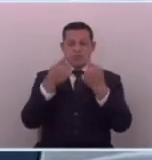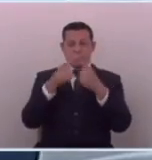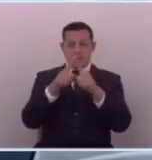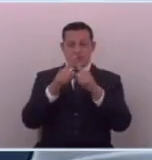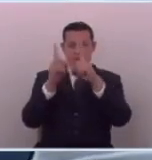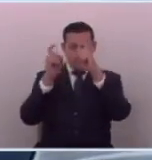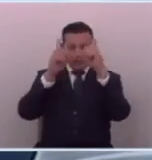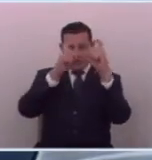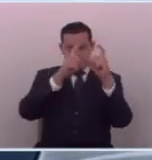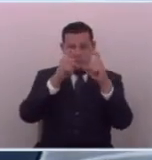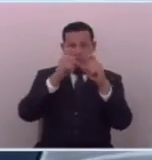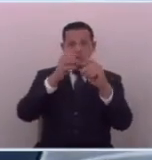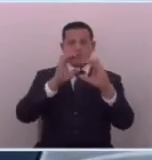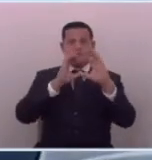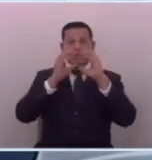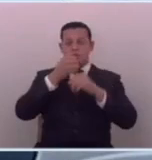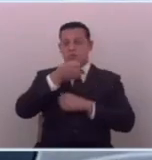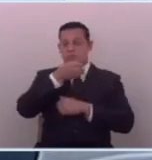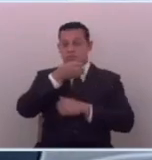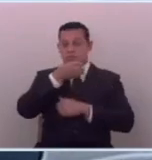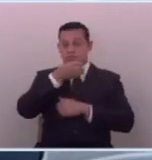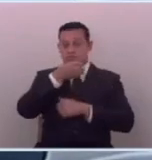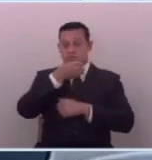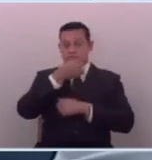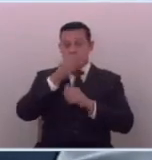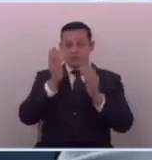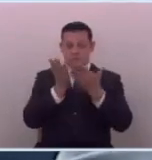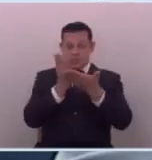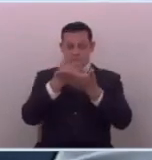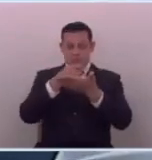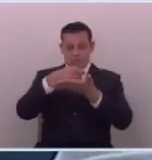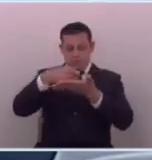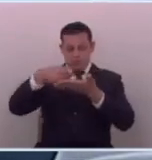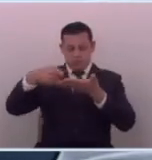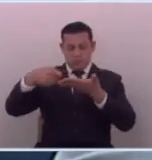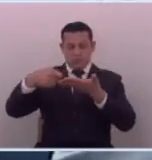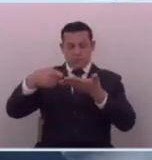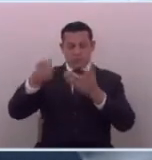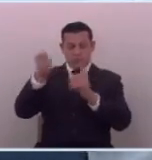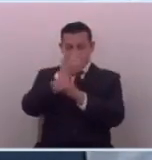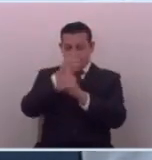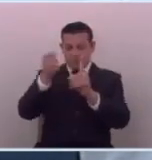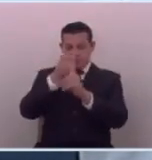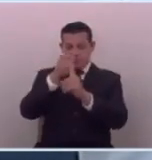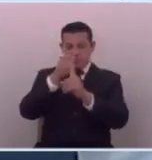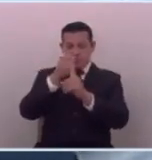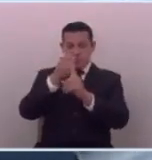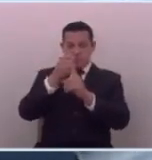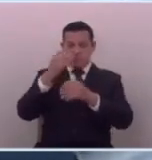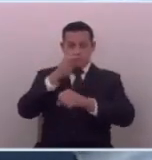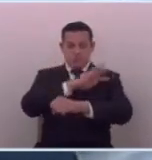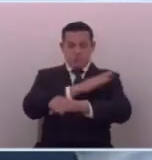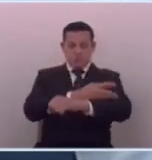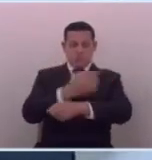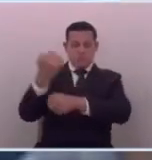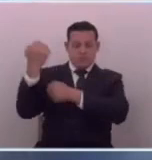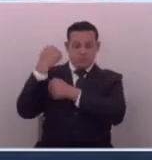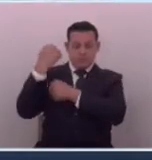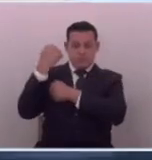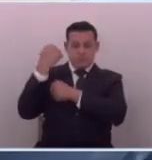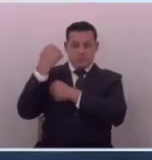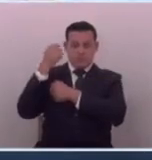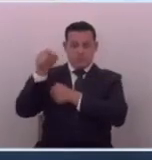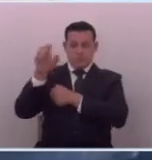un fotoperiodista de un periódico escrito fue agredido por militares en la